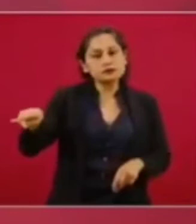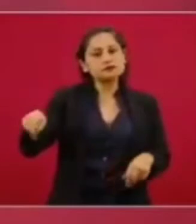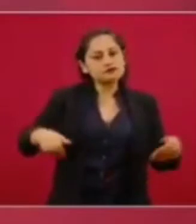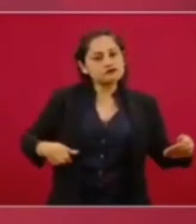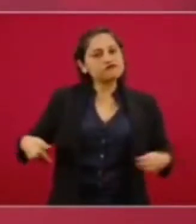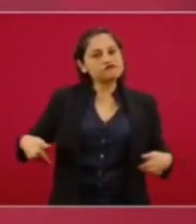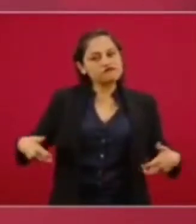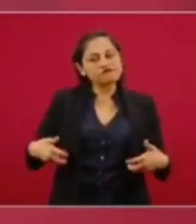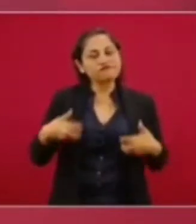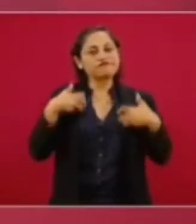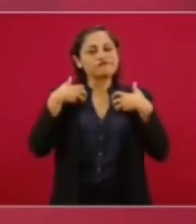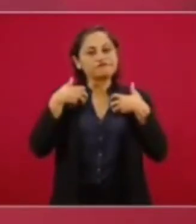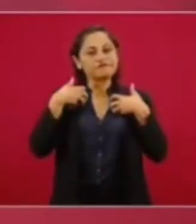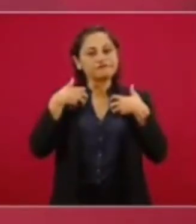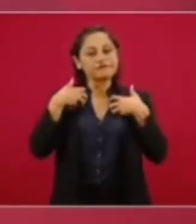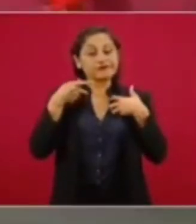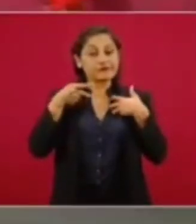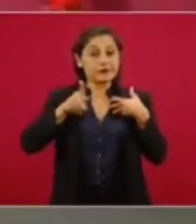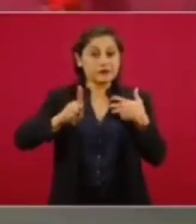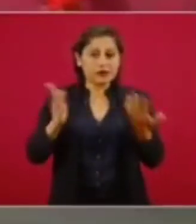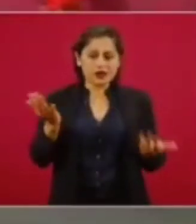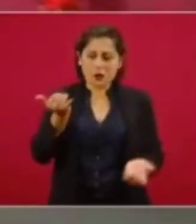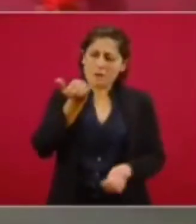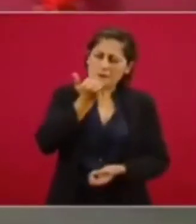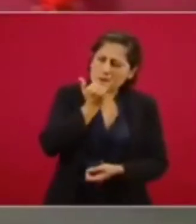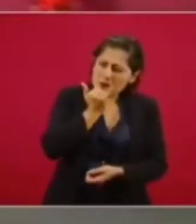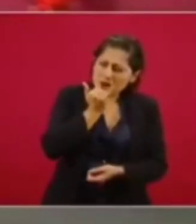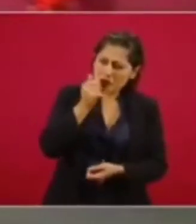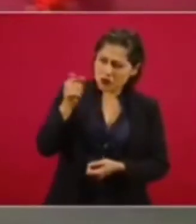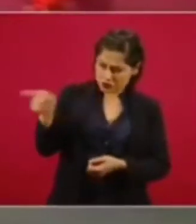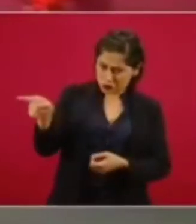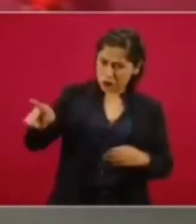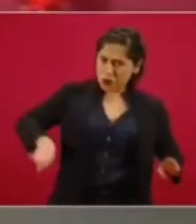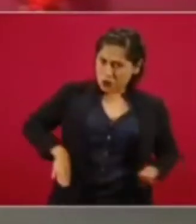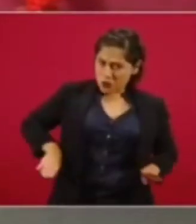en qué quedamos? ¿Somos demócratas o no?